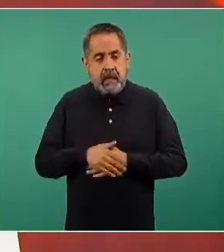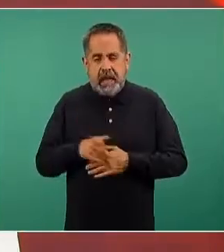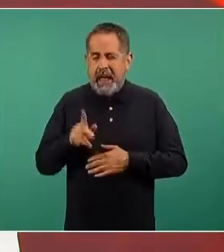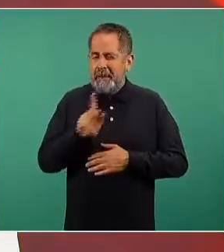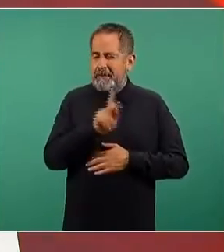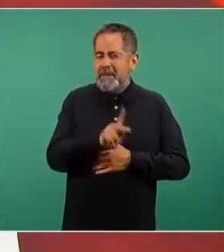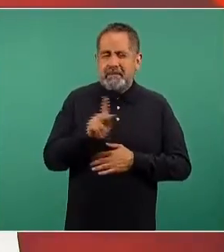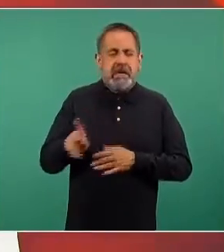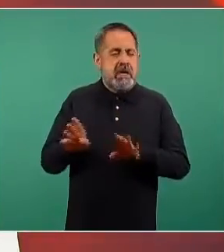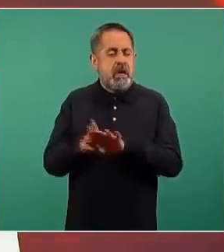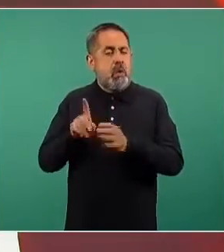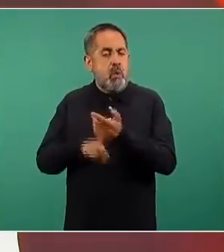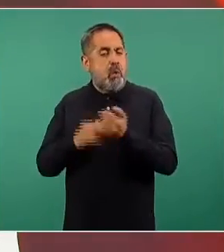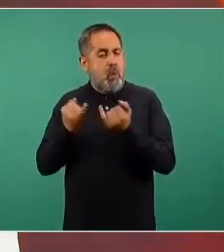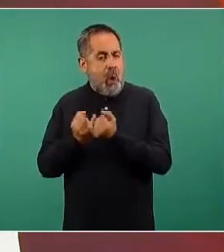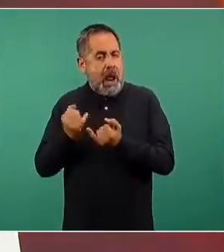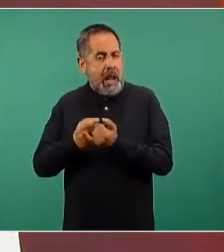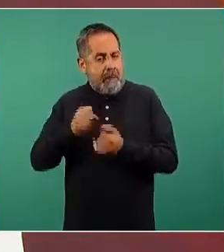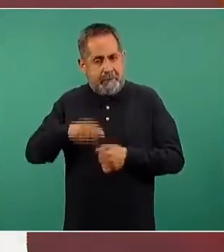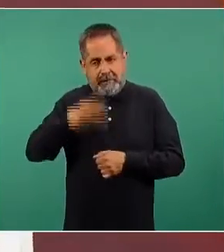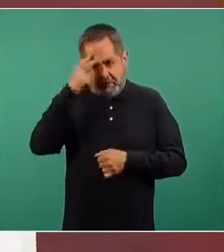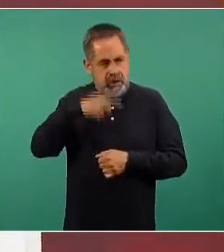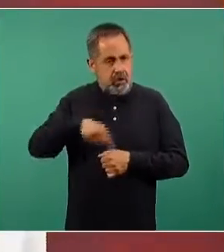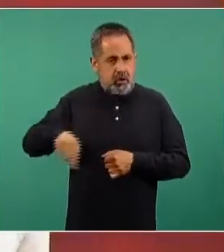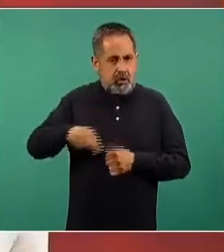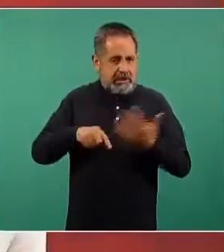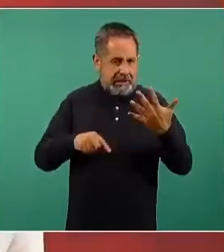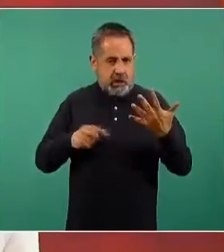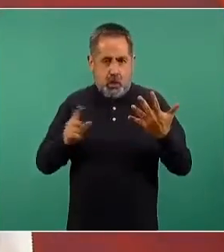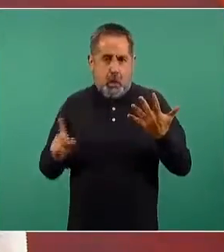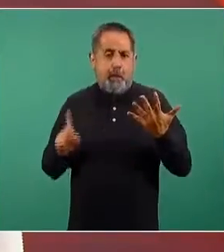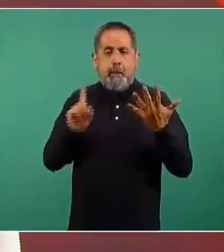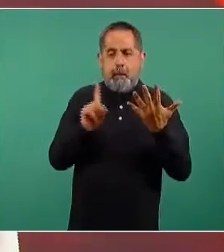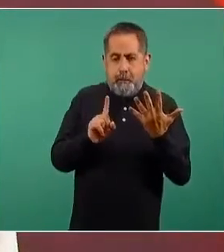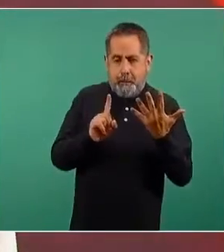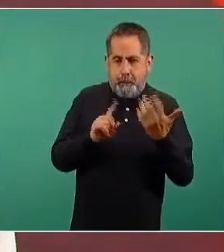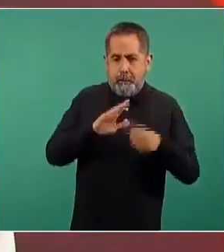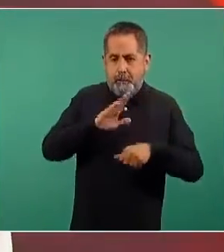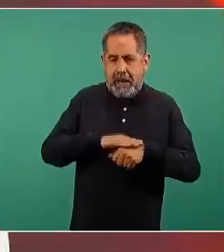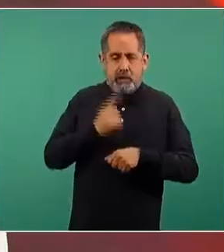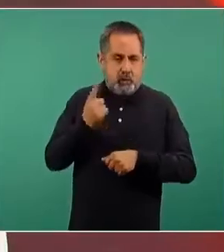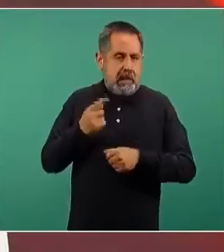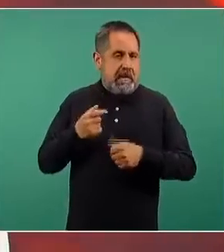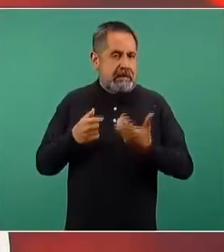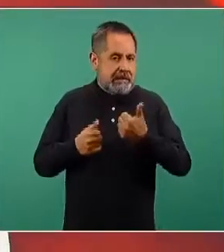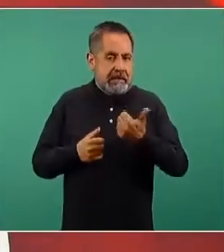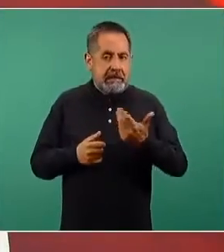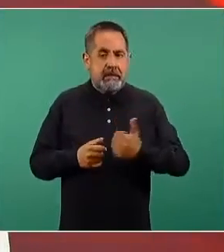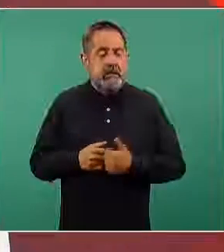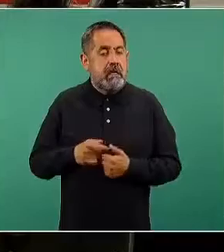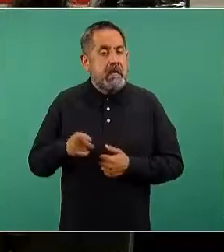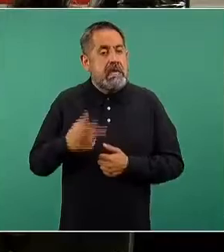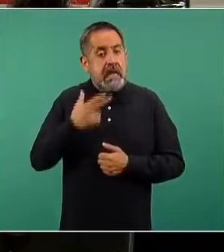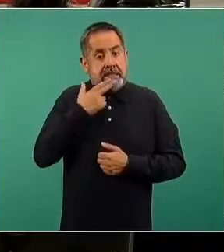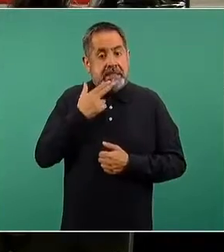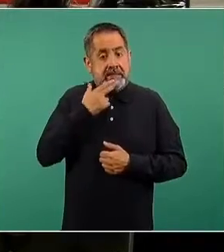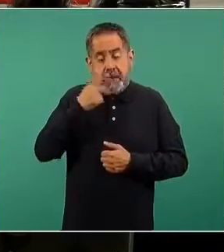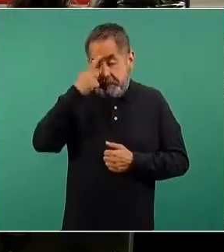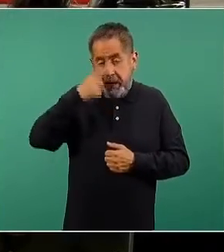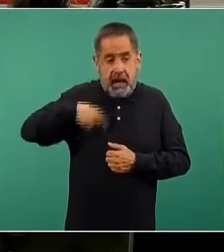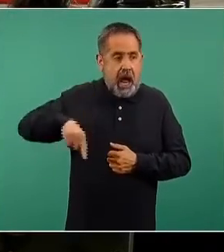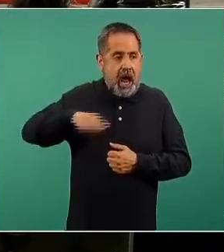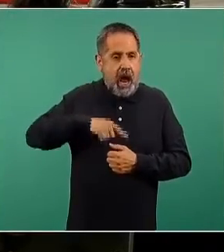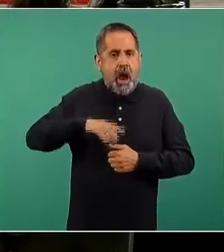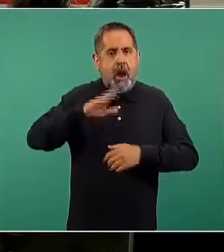comparable a las vacunas ya autorizadas en México, que son las cinco recientemente presentadas y puede contribuir a